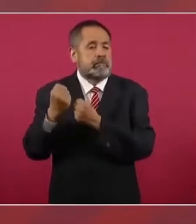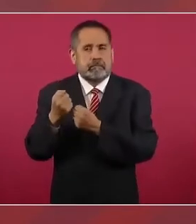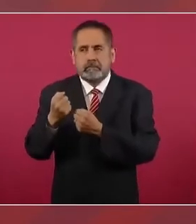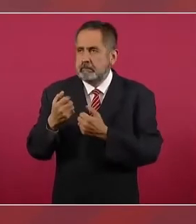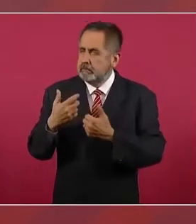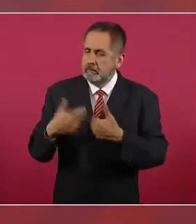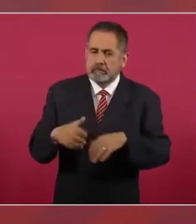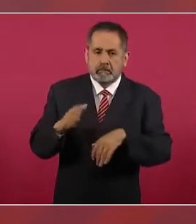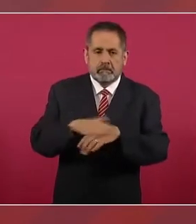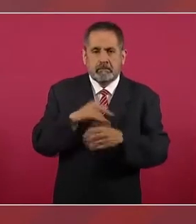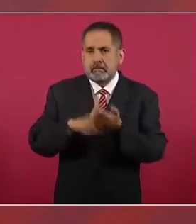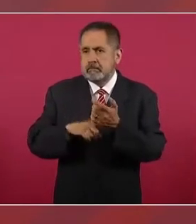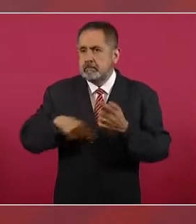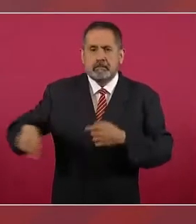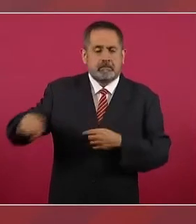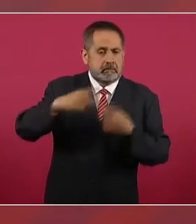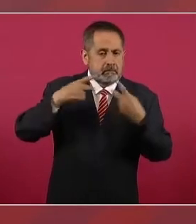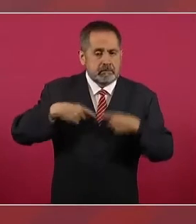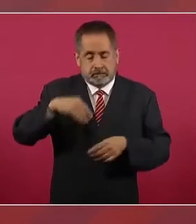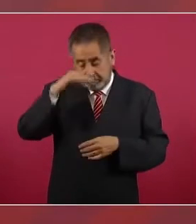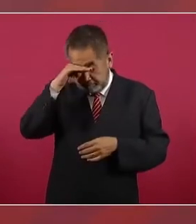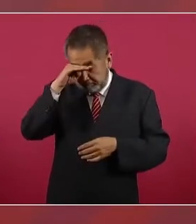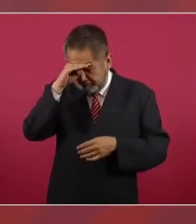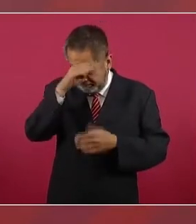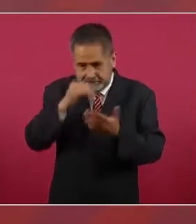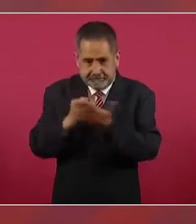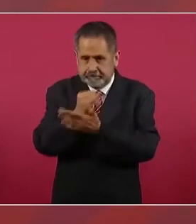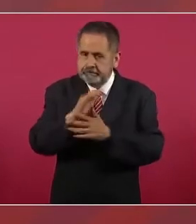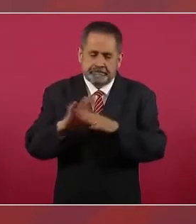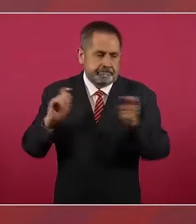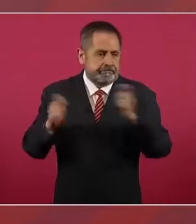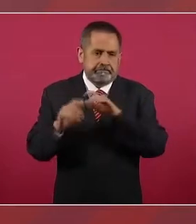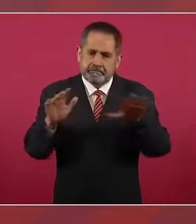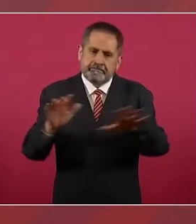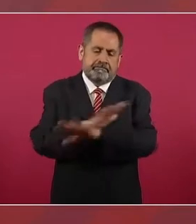la gente decidió este cambio